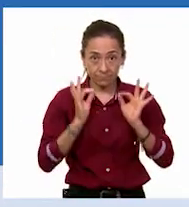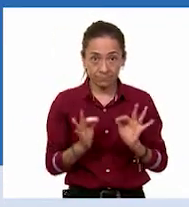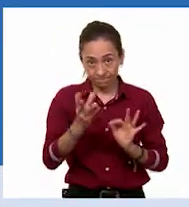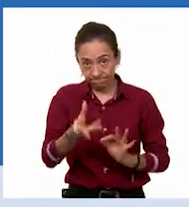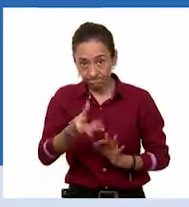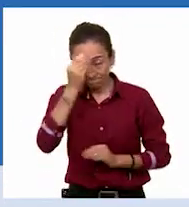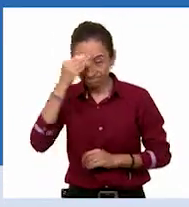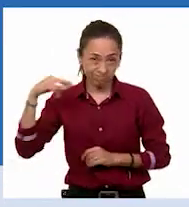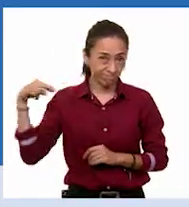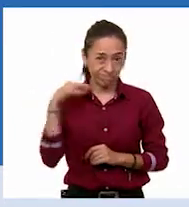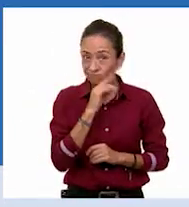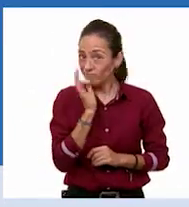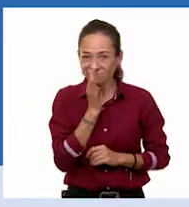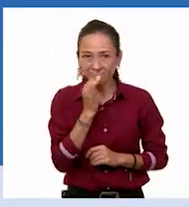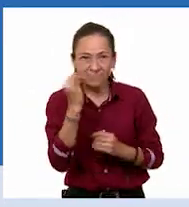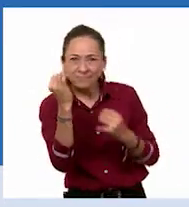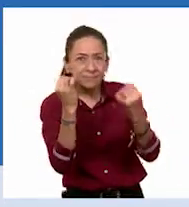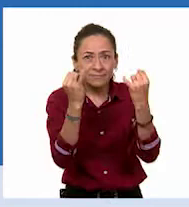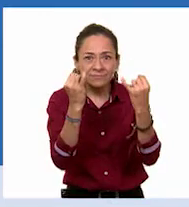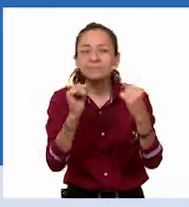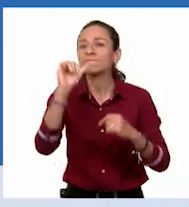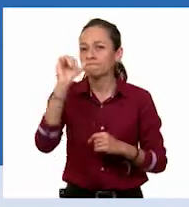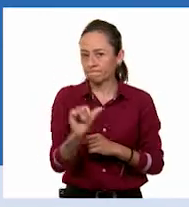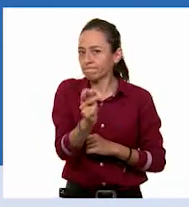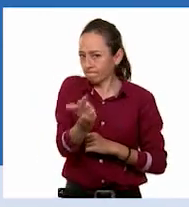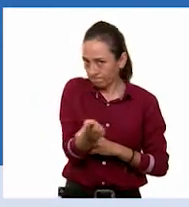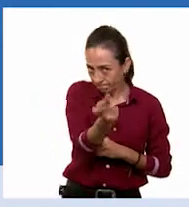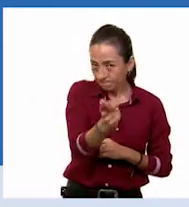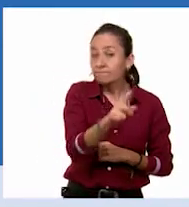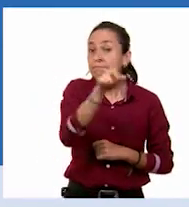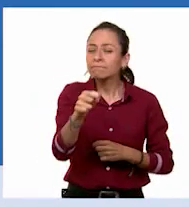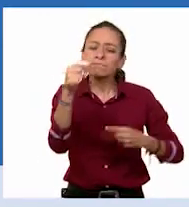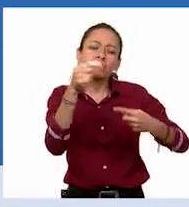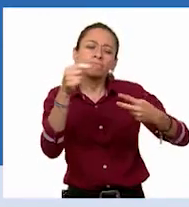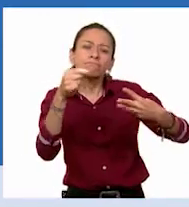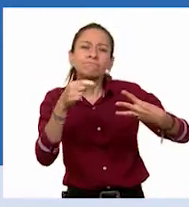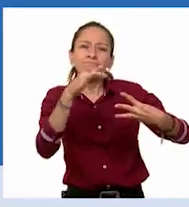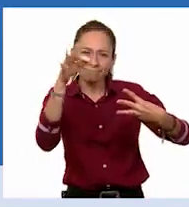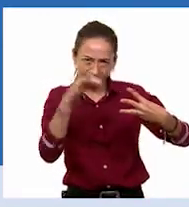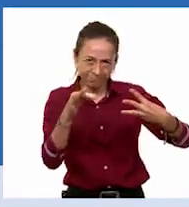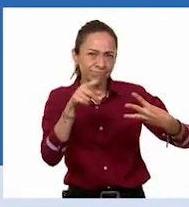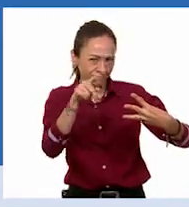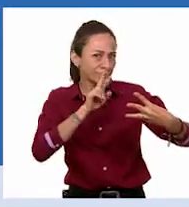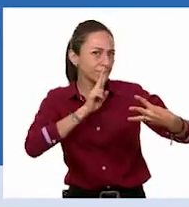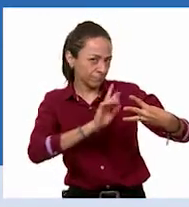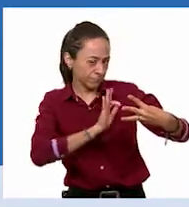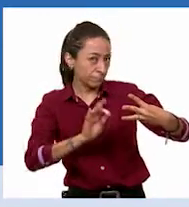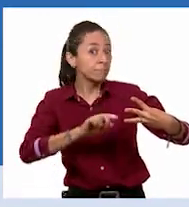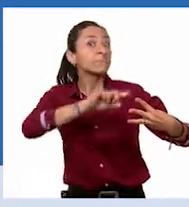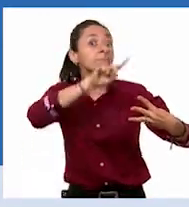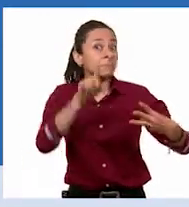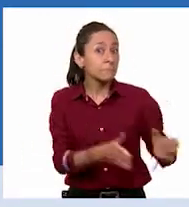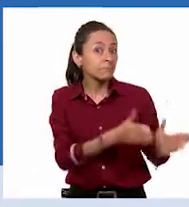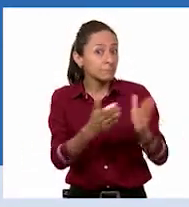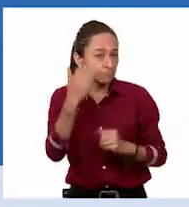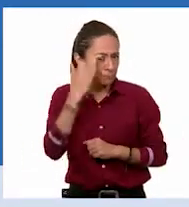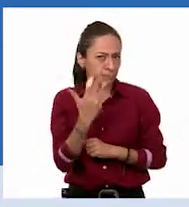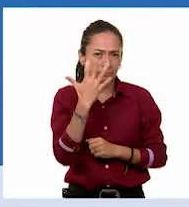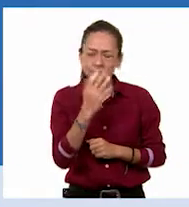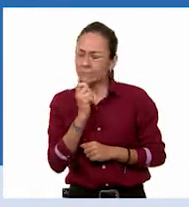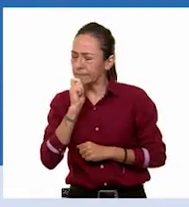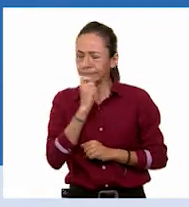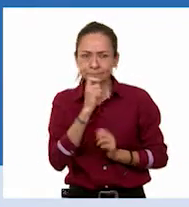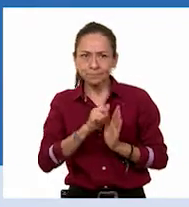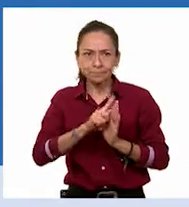¡Sí! Mencionaremos la pregunta de hoy y opciones de respuesta. Enseguida contarán con cinco segundos para elegir la que